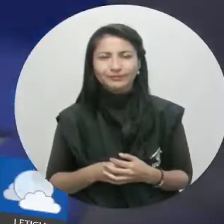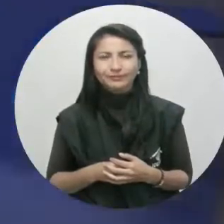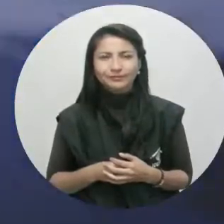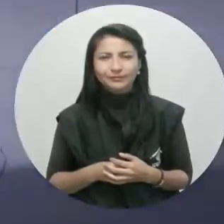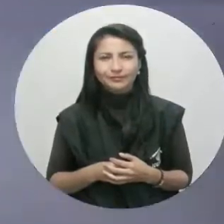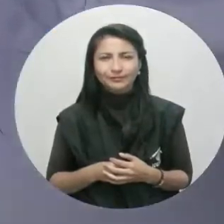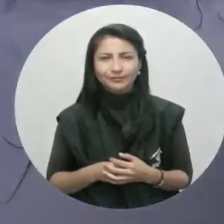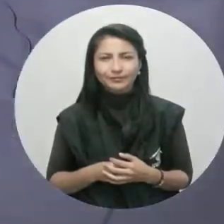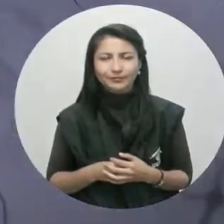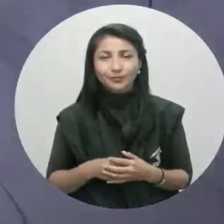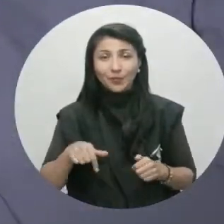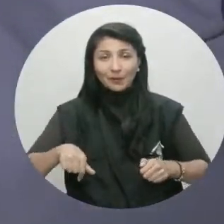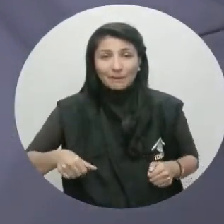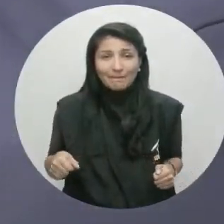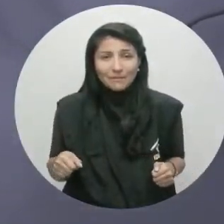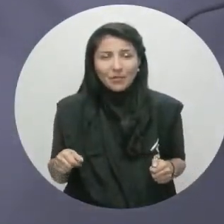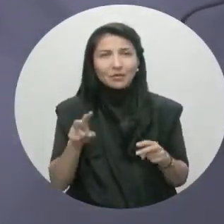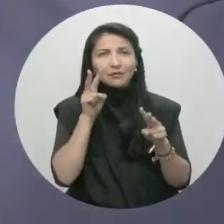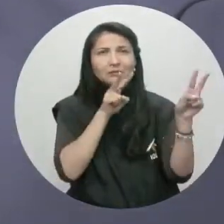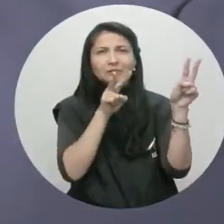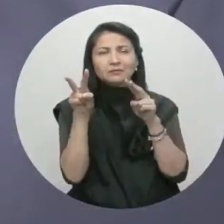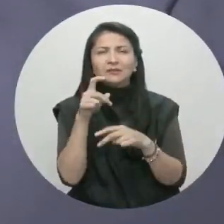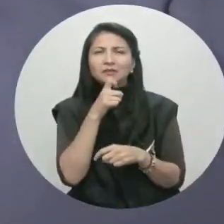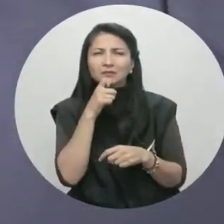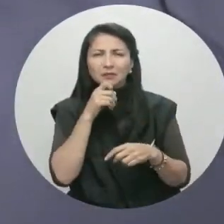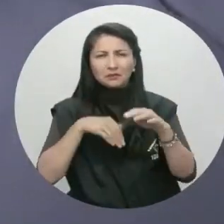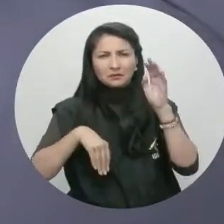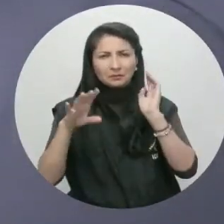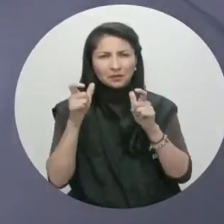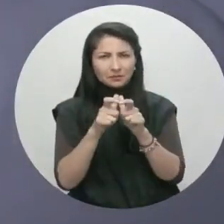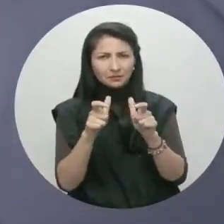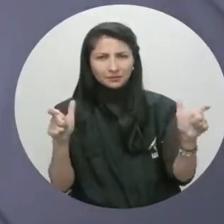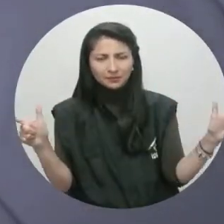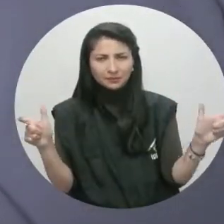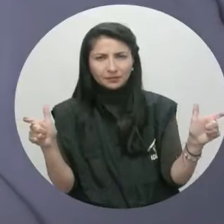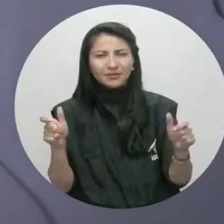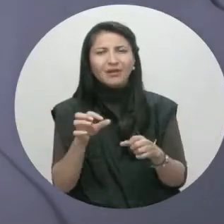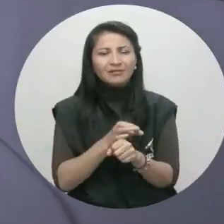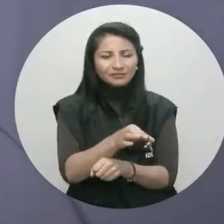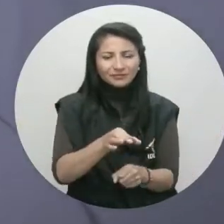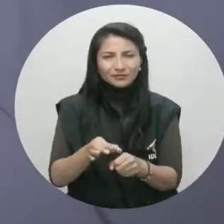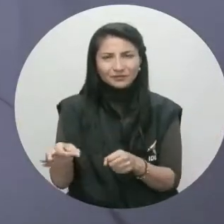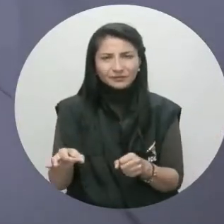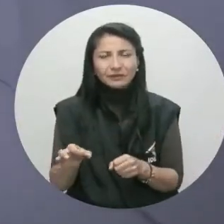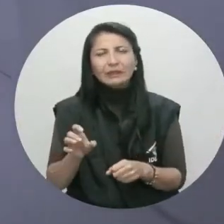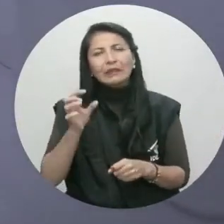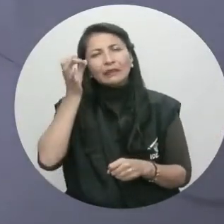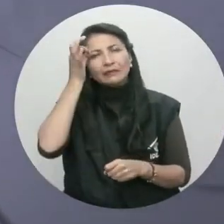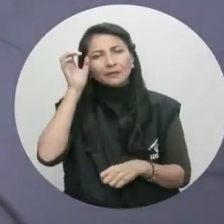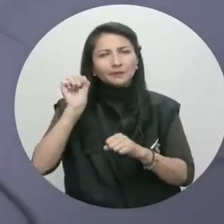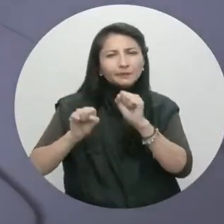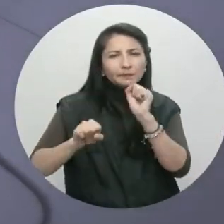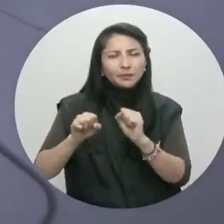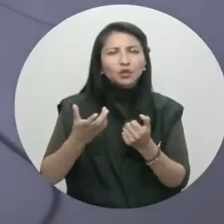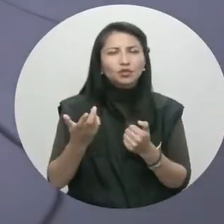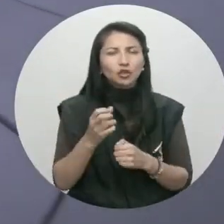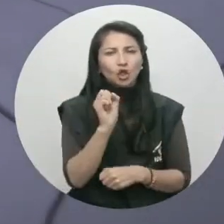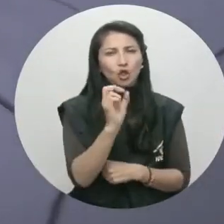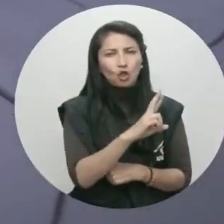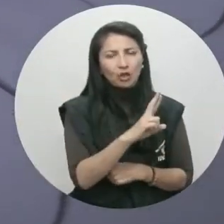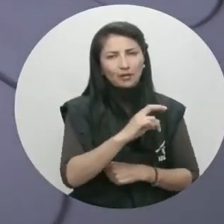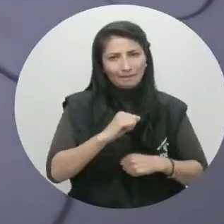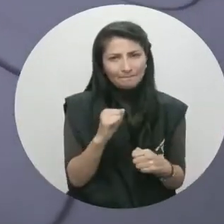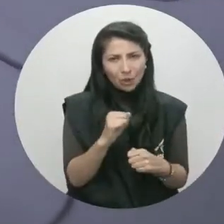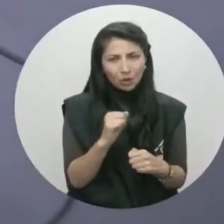En la capital la noche espera tiempo seco en amplios sectores de la ciudad y la sabana, con excepción de algunas lloviznas en sectores del oriente de la ciudad